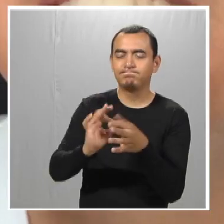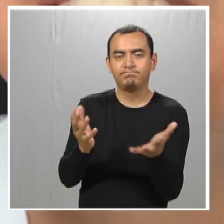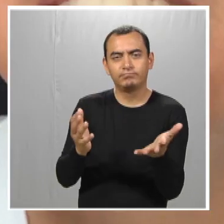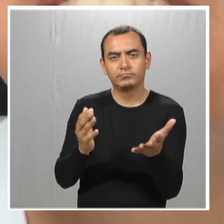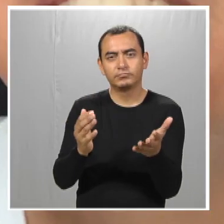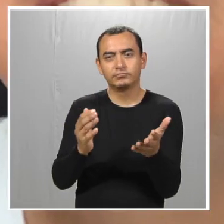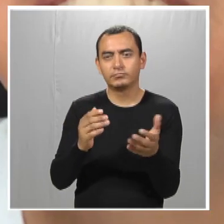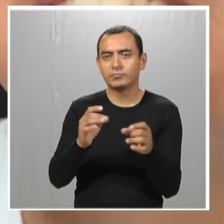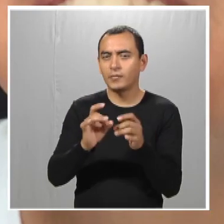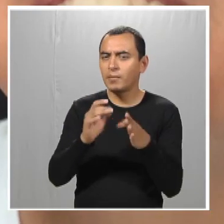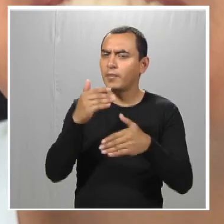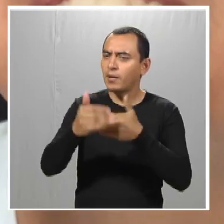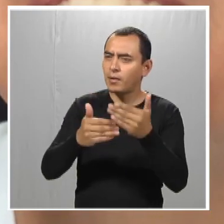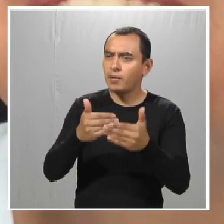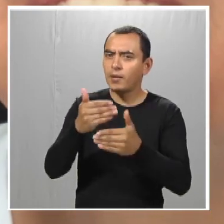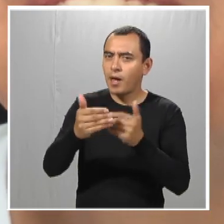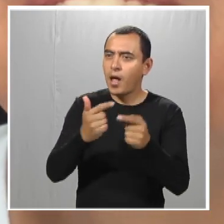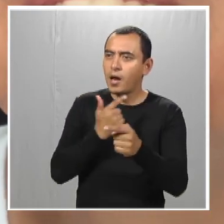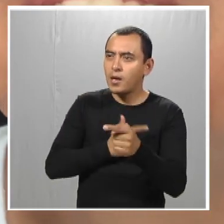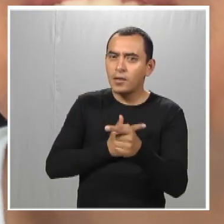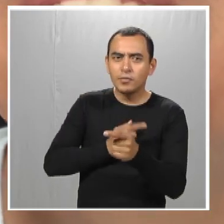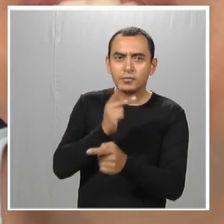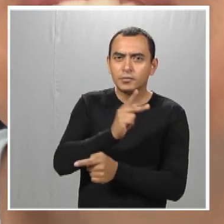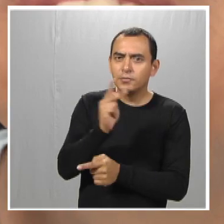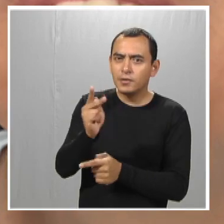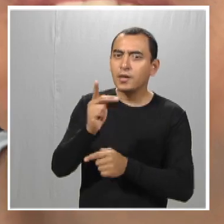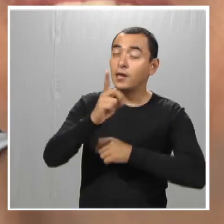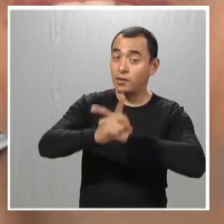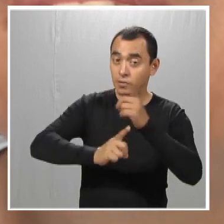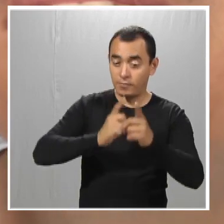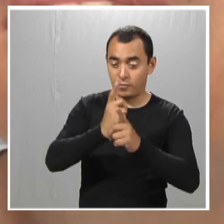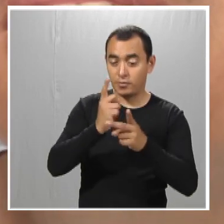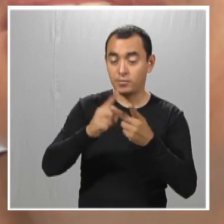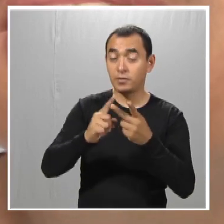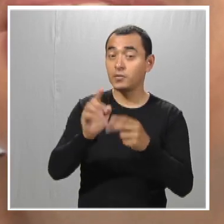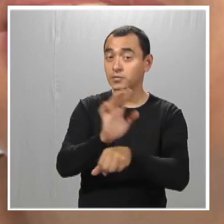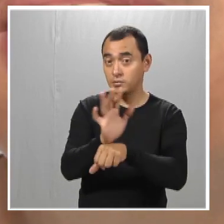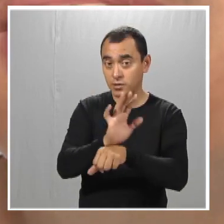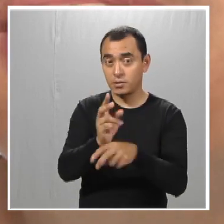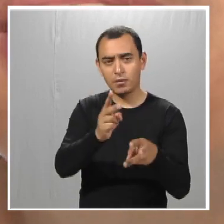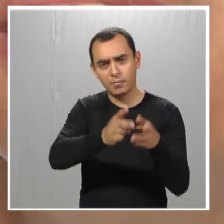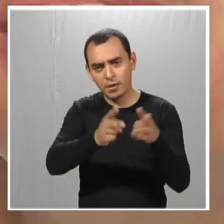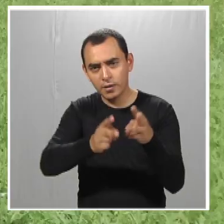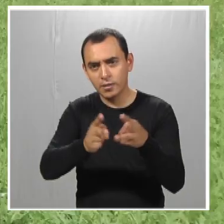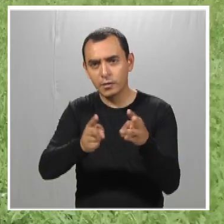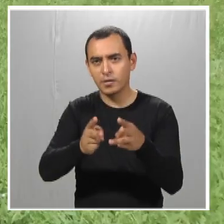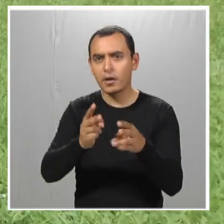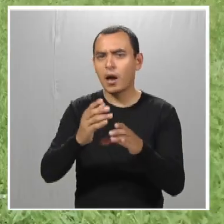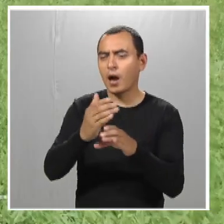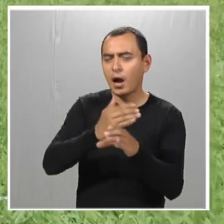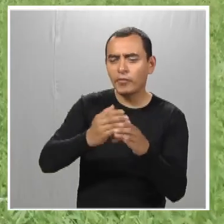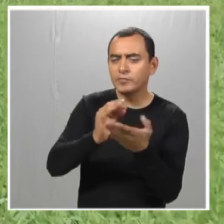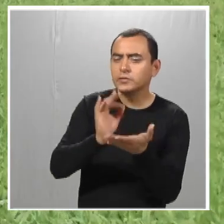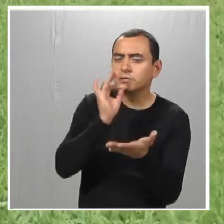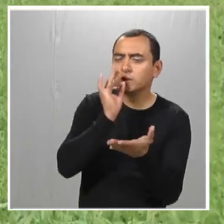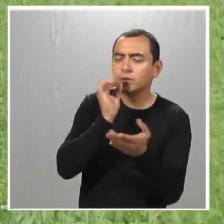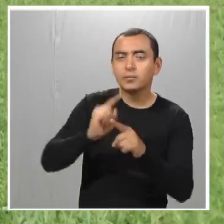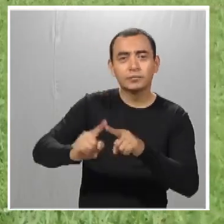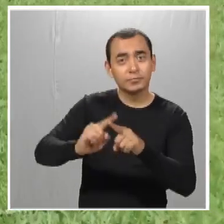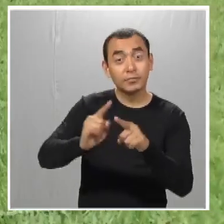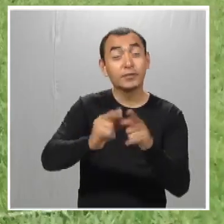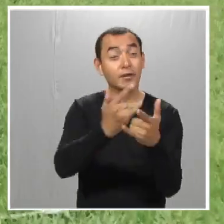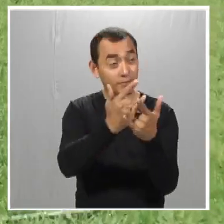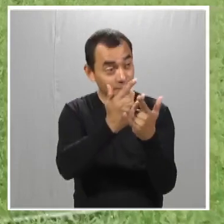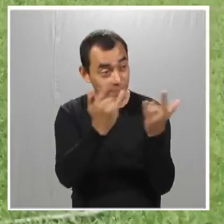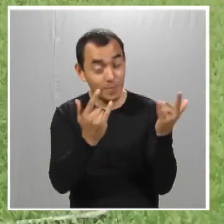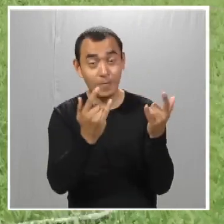y pues se dan cuenta de que les gusta lo mismo que ellos, el deporte, ir al cine, platicar, echarse un cafecito. en los testimoniales que eso está